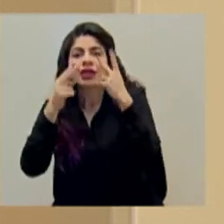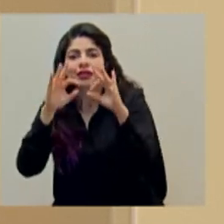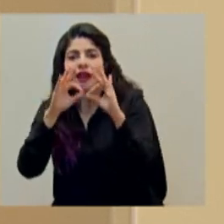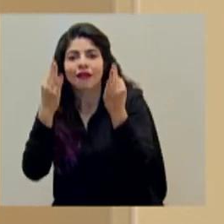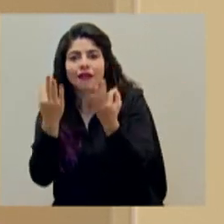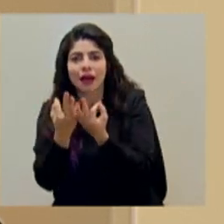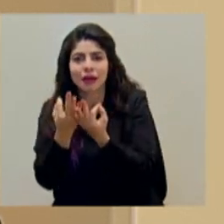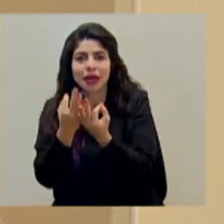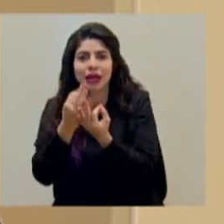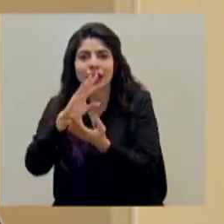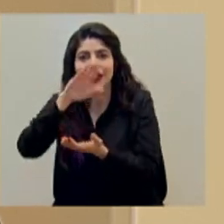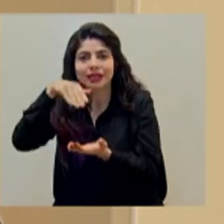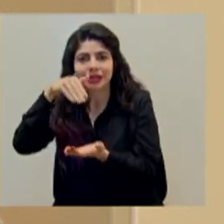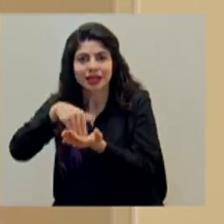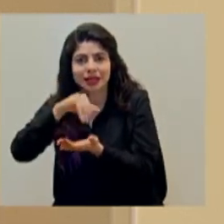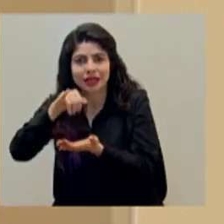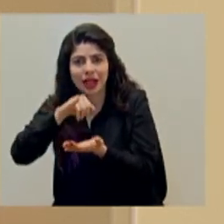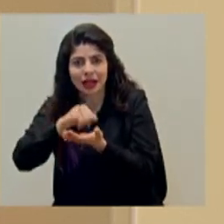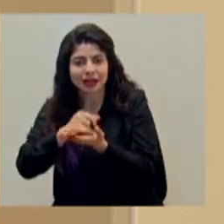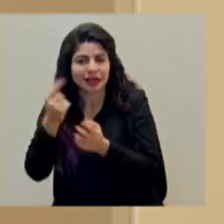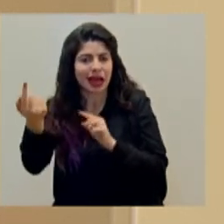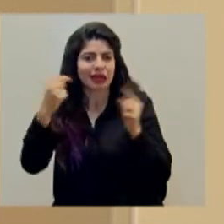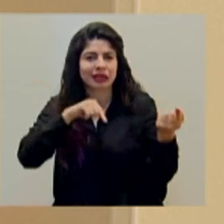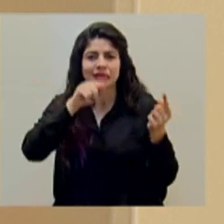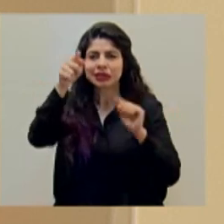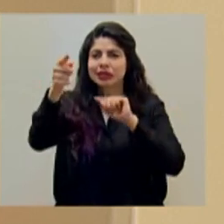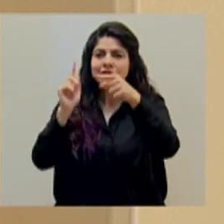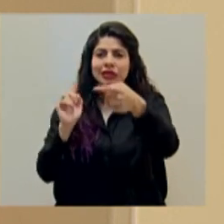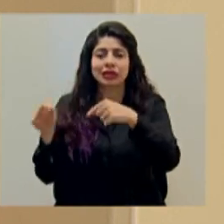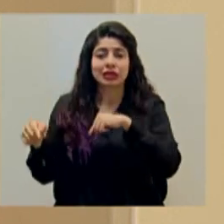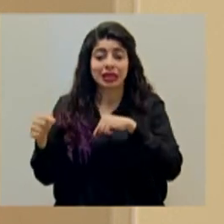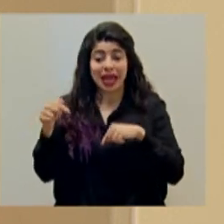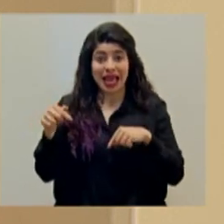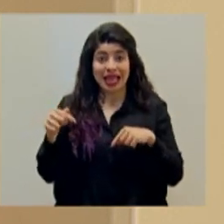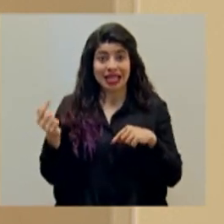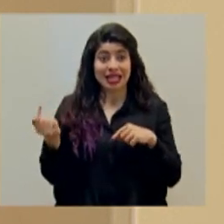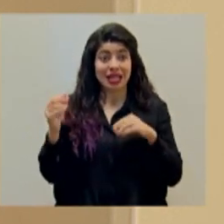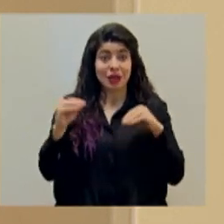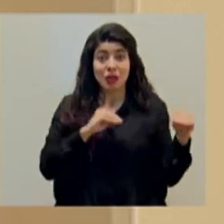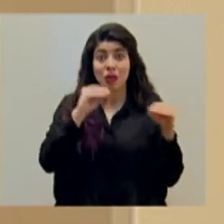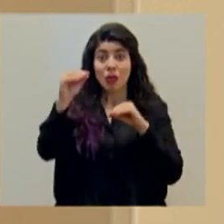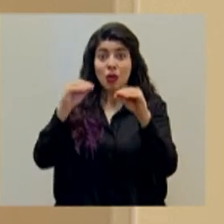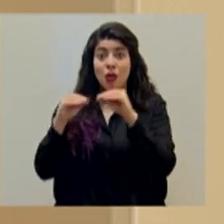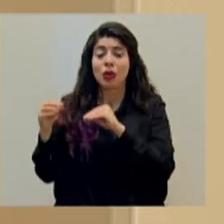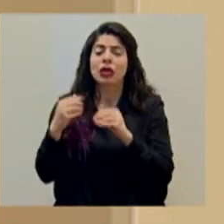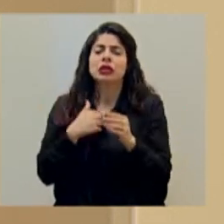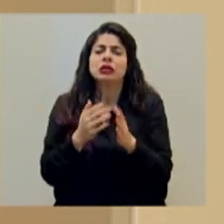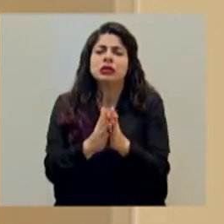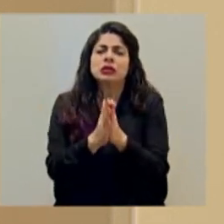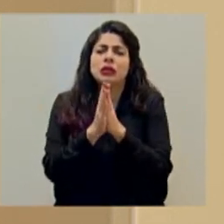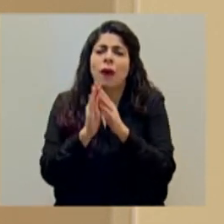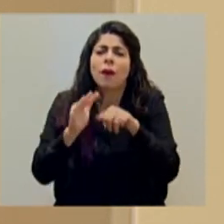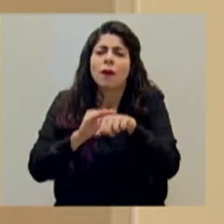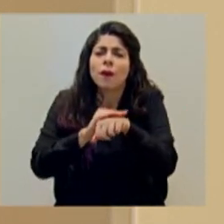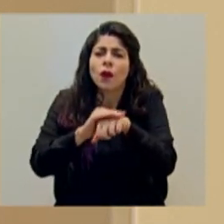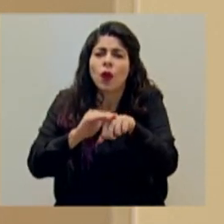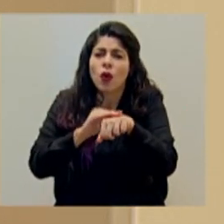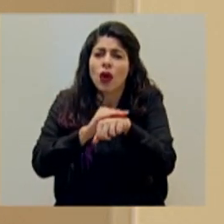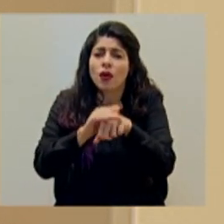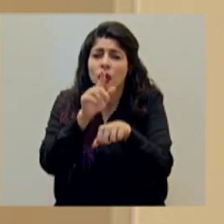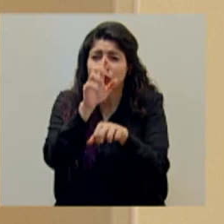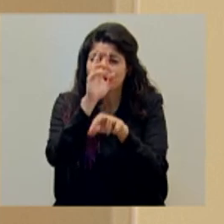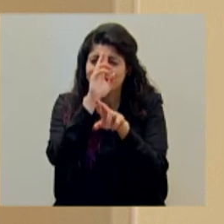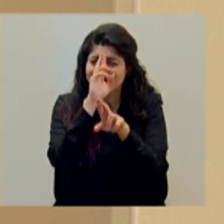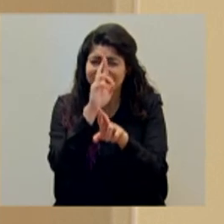a el gran área metropolitana. En todos los casos, estamos solicitando que por favor tomemos todas las